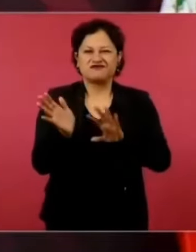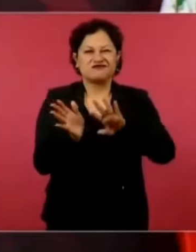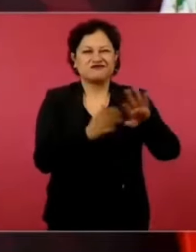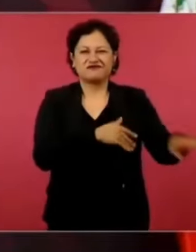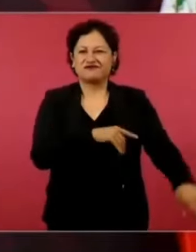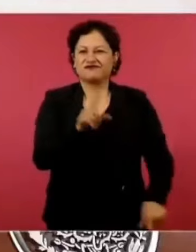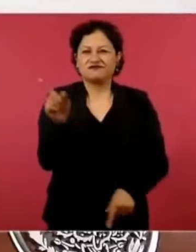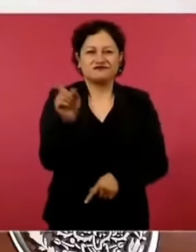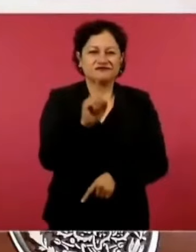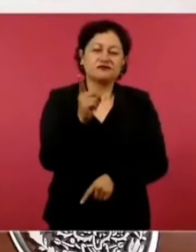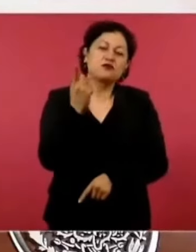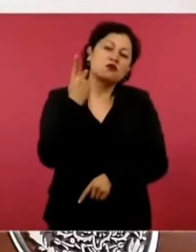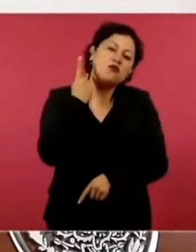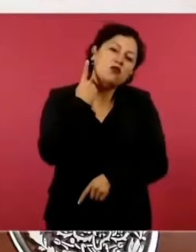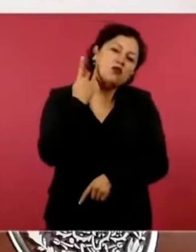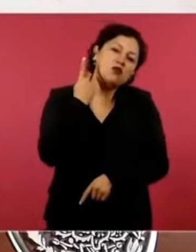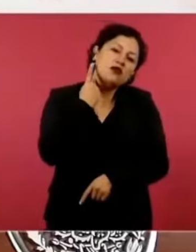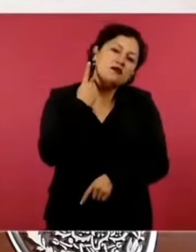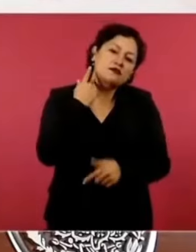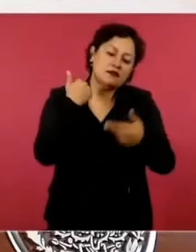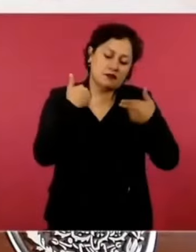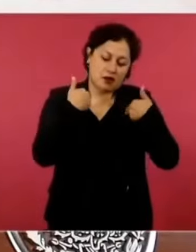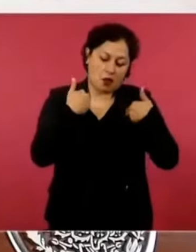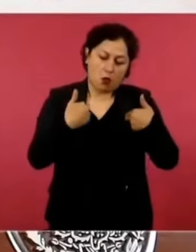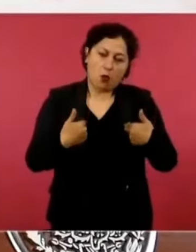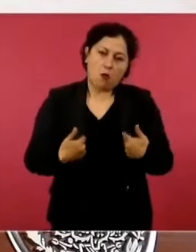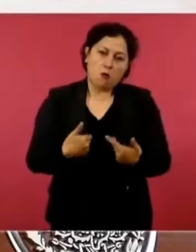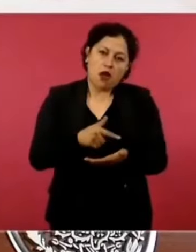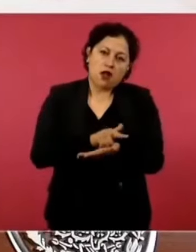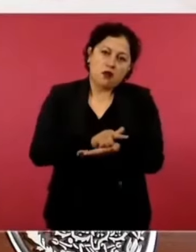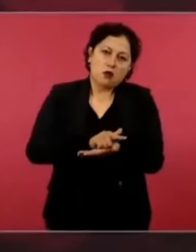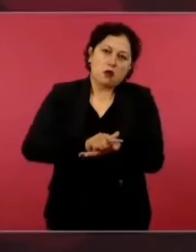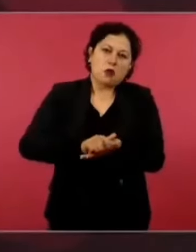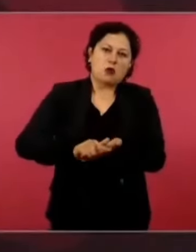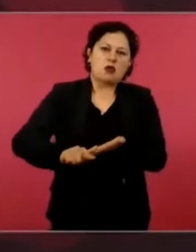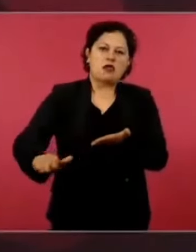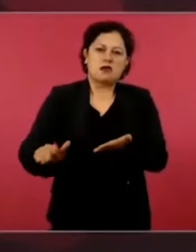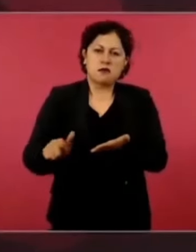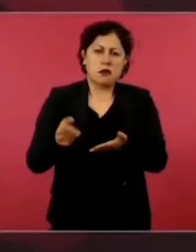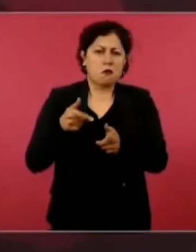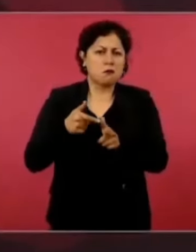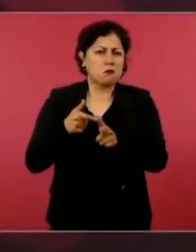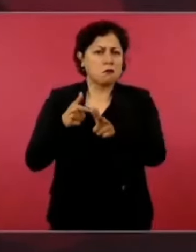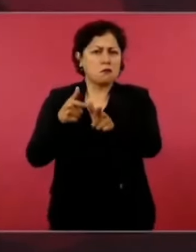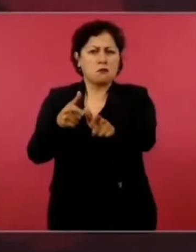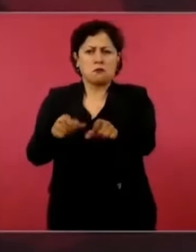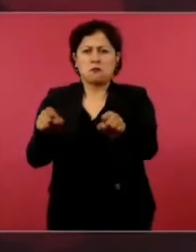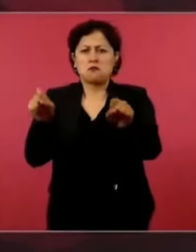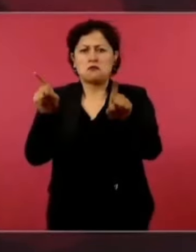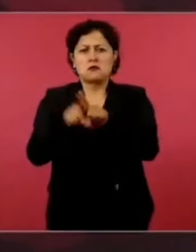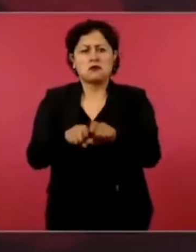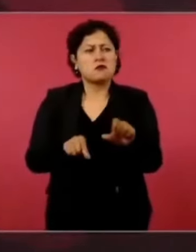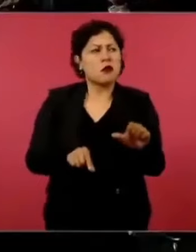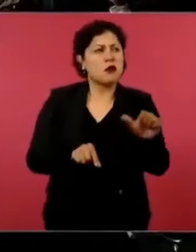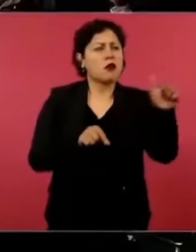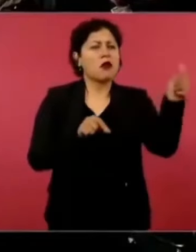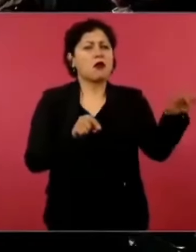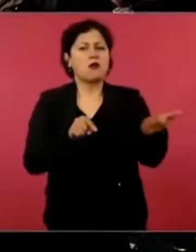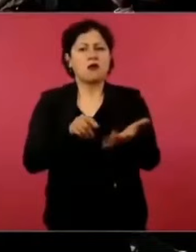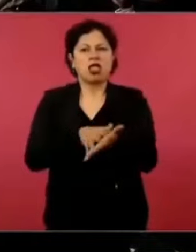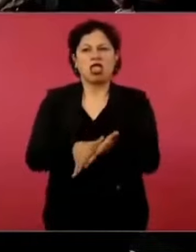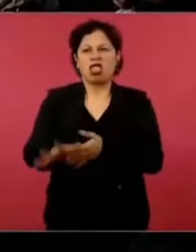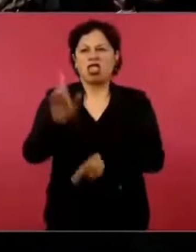han podido mancharla. Es como el noble oficio del periodismo.